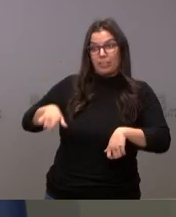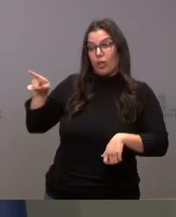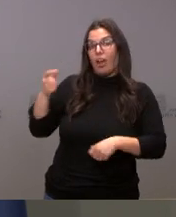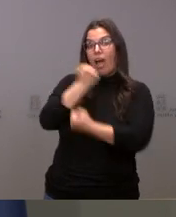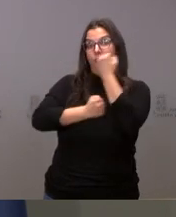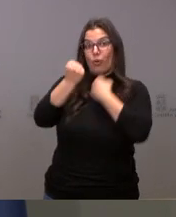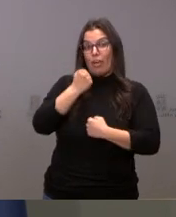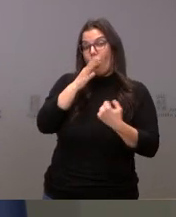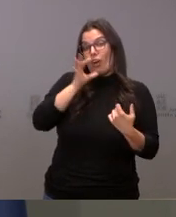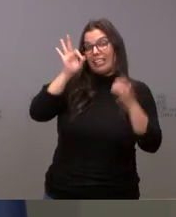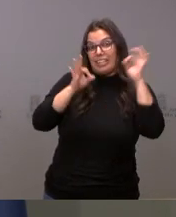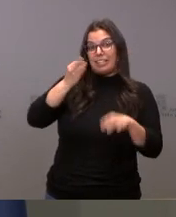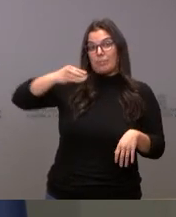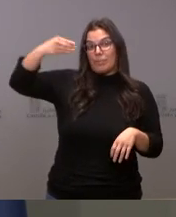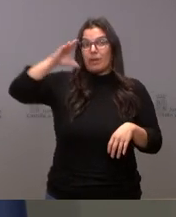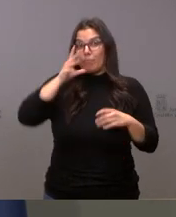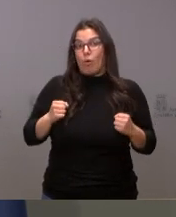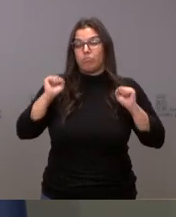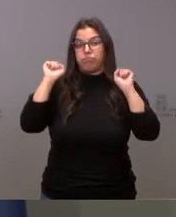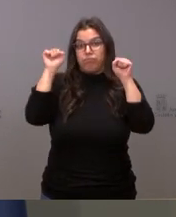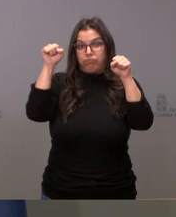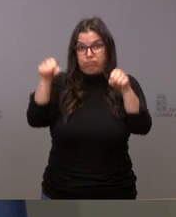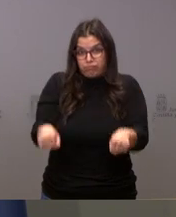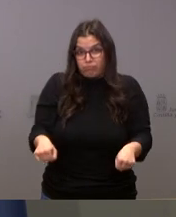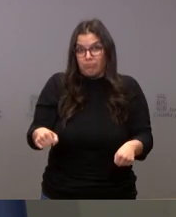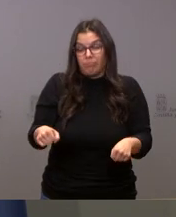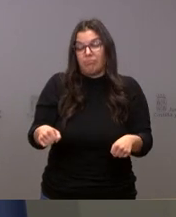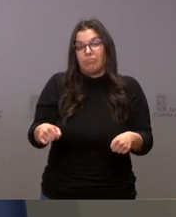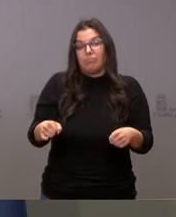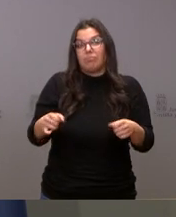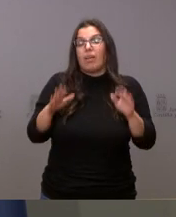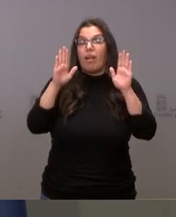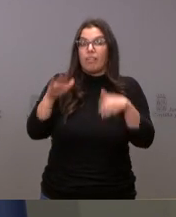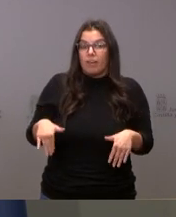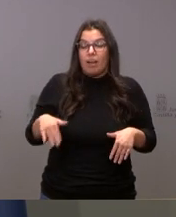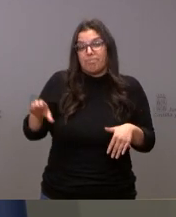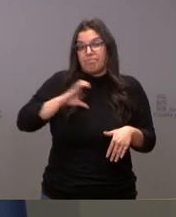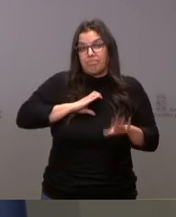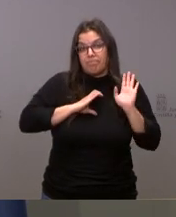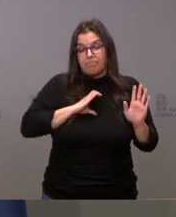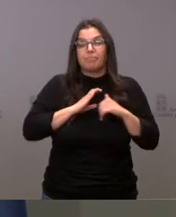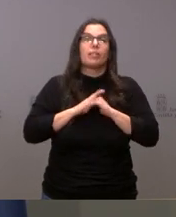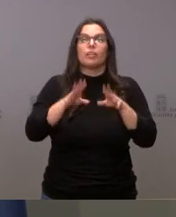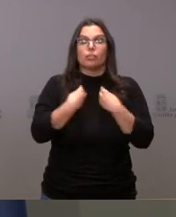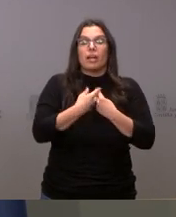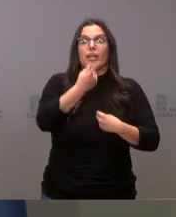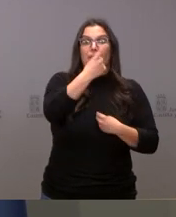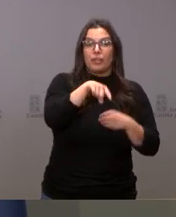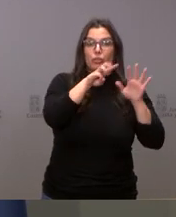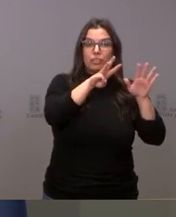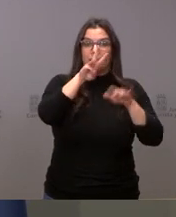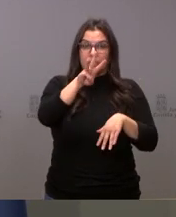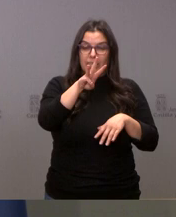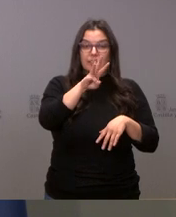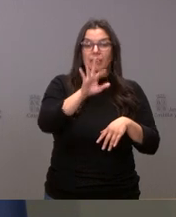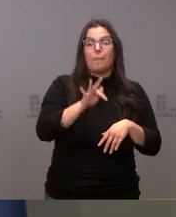que tiene que pagar también a la Junta de Castilla y León y que recibiremos. Por tanto, los 183 más la